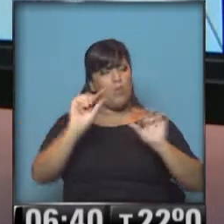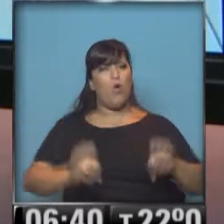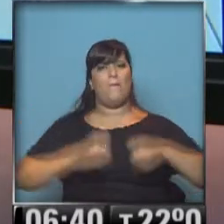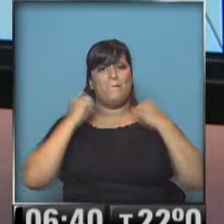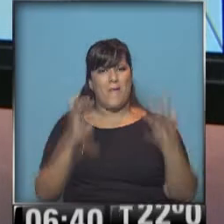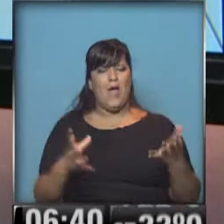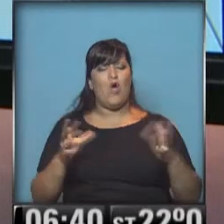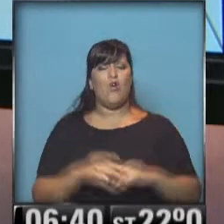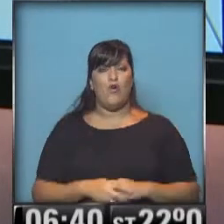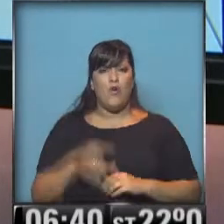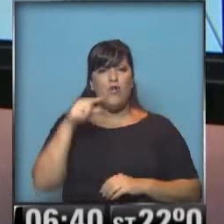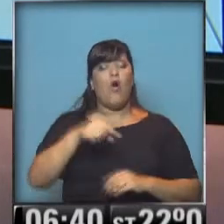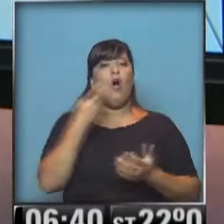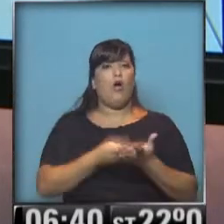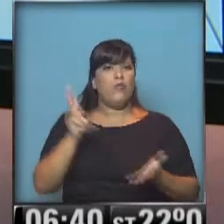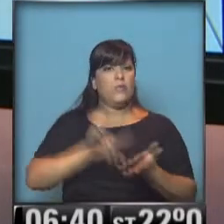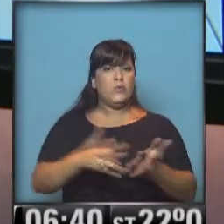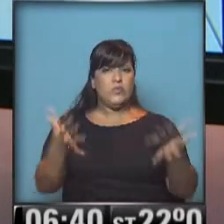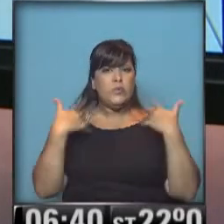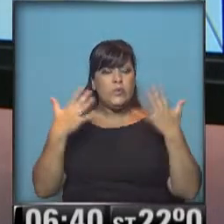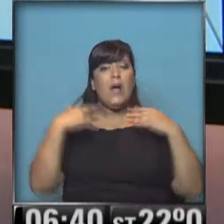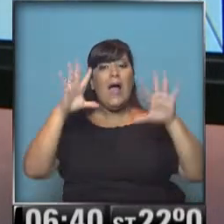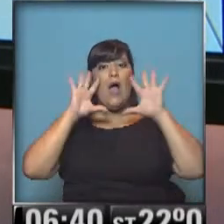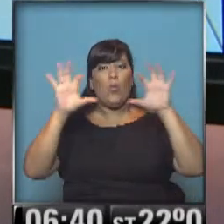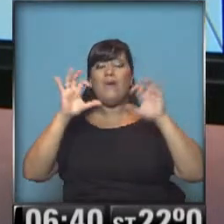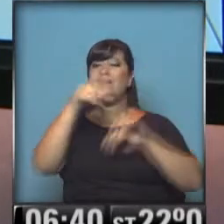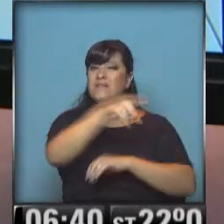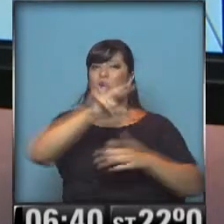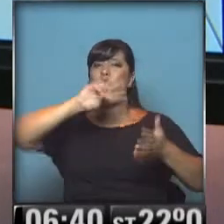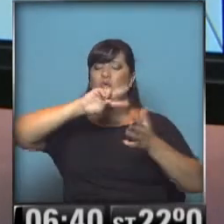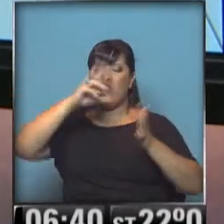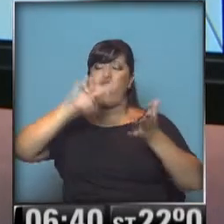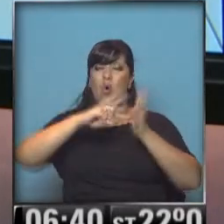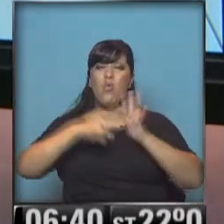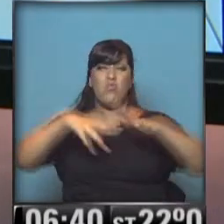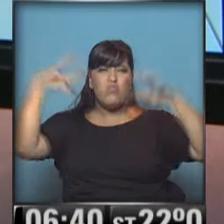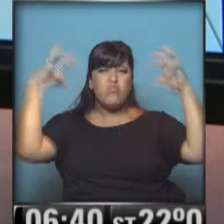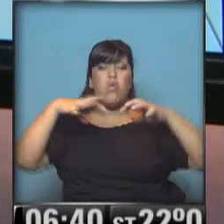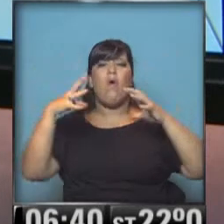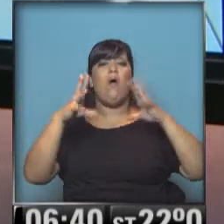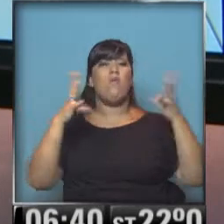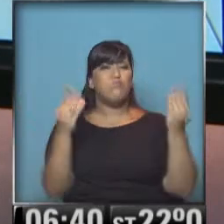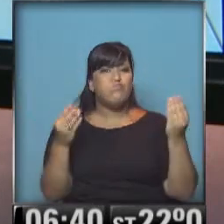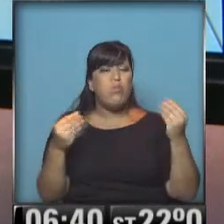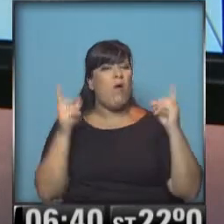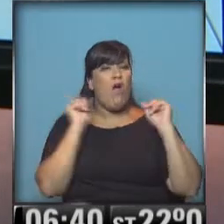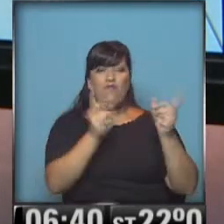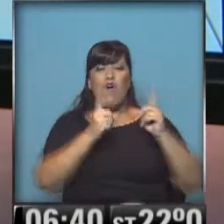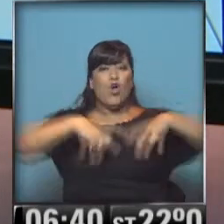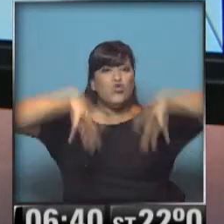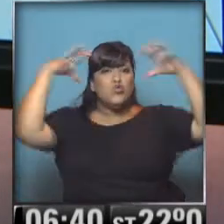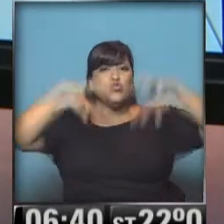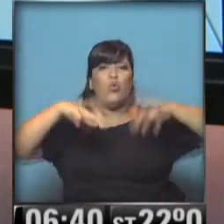meteorológicas, será otra jornada de calor. recuerden que la perturación que avanzó no generó un cambio de masa de aire, por lo tanto, luego de la lluvia,